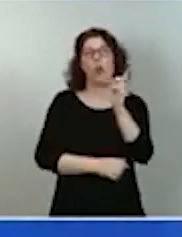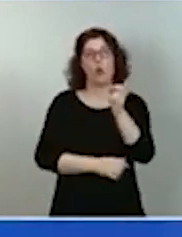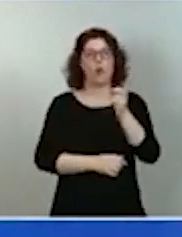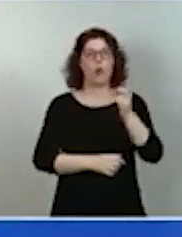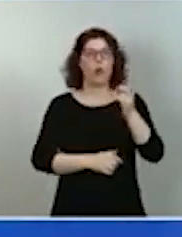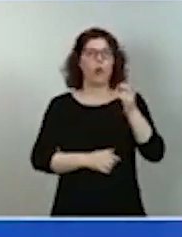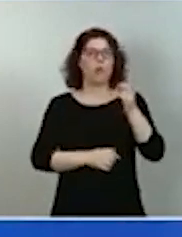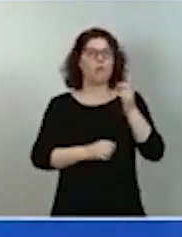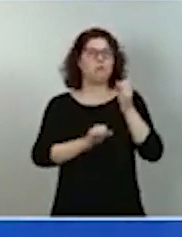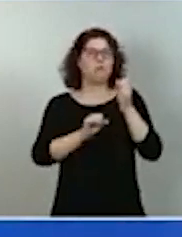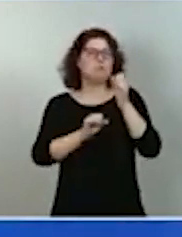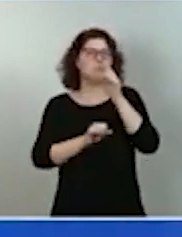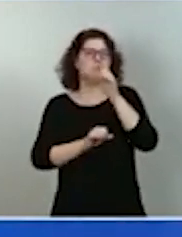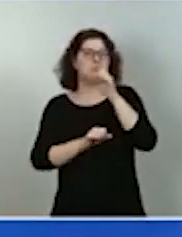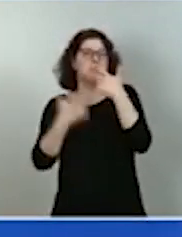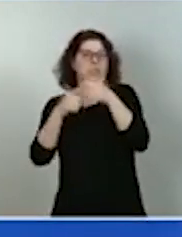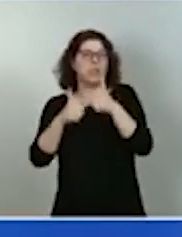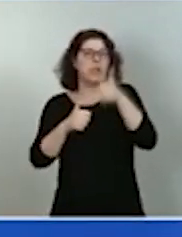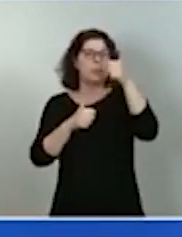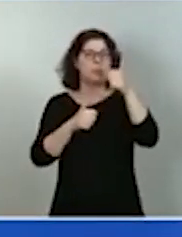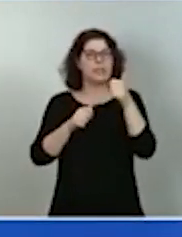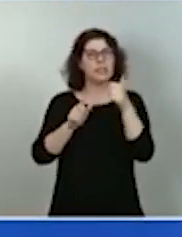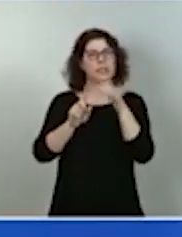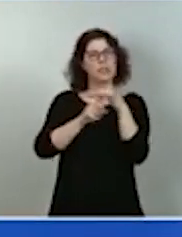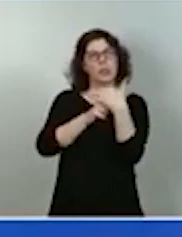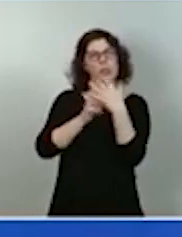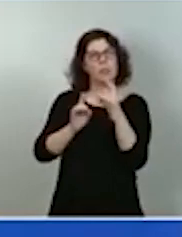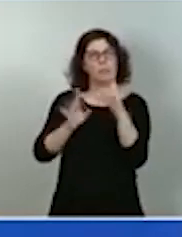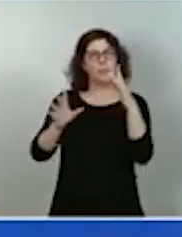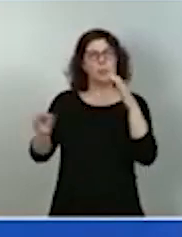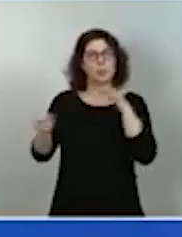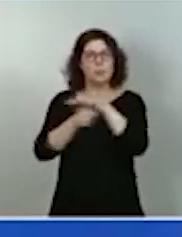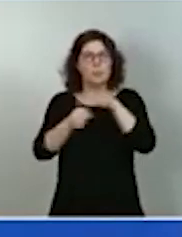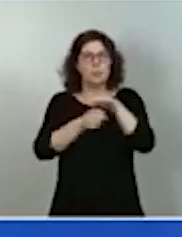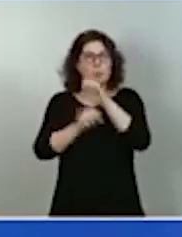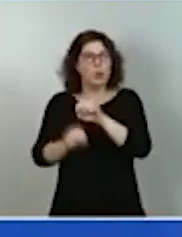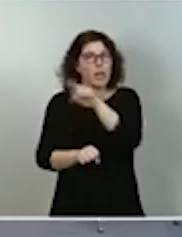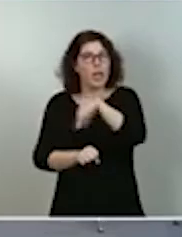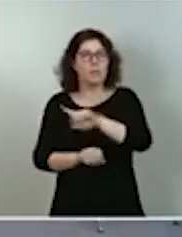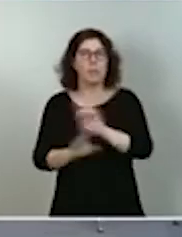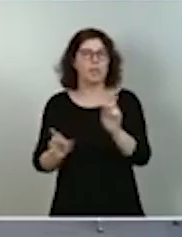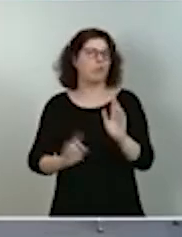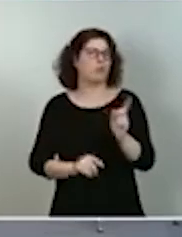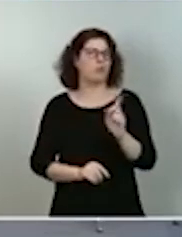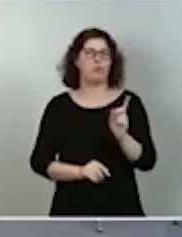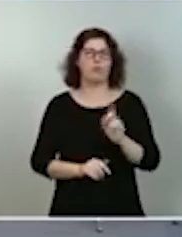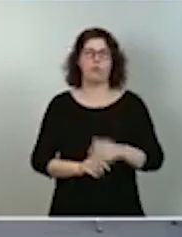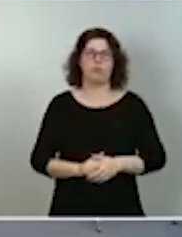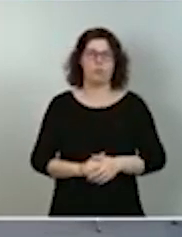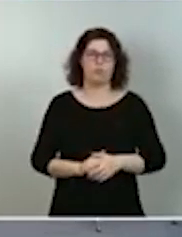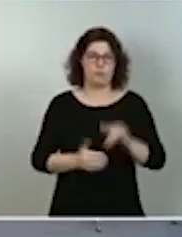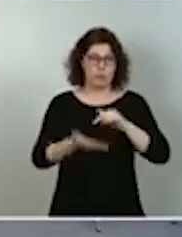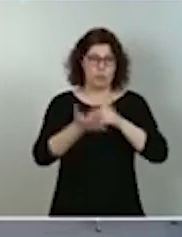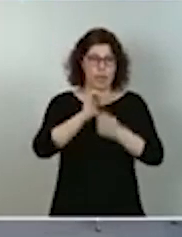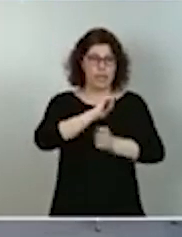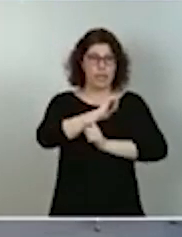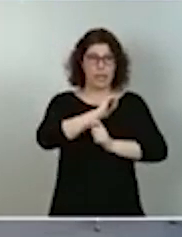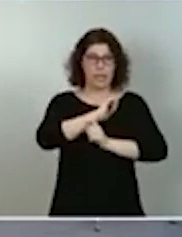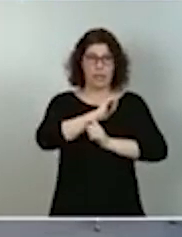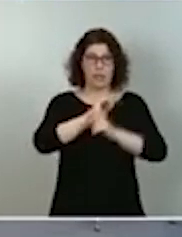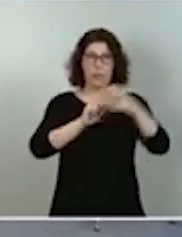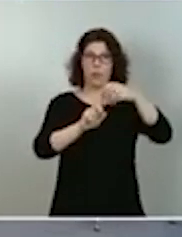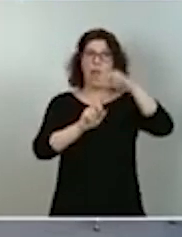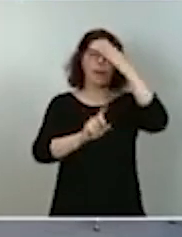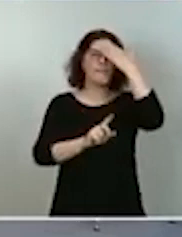a los sectores que se ven en una situación más difícil. La clave de este plan estratégico que presenta el Gobierno es que asume